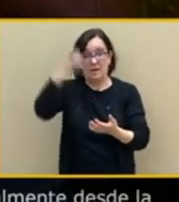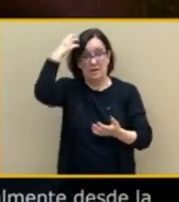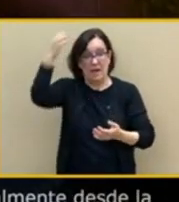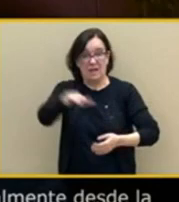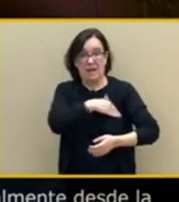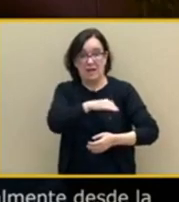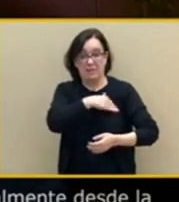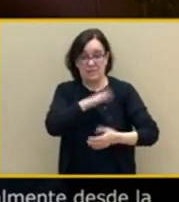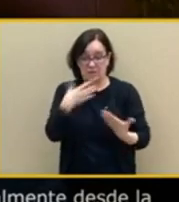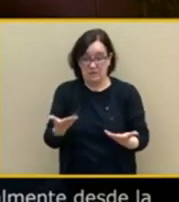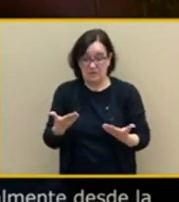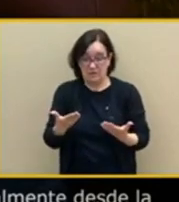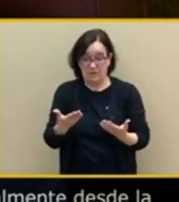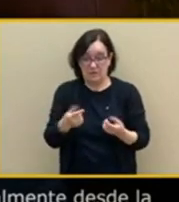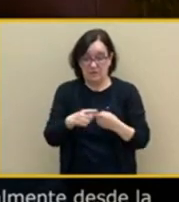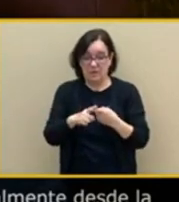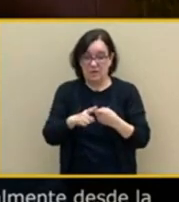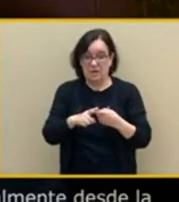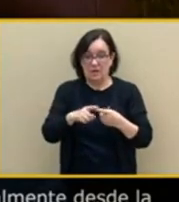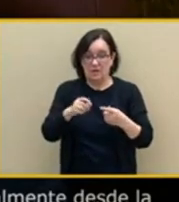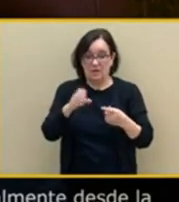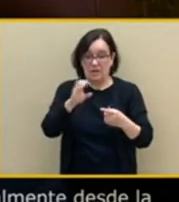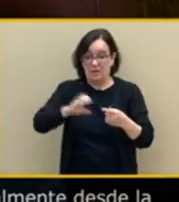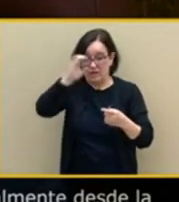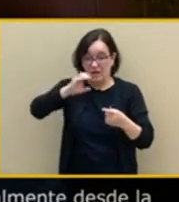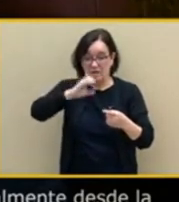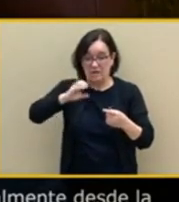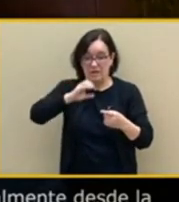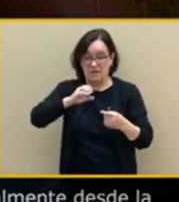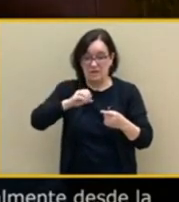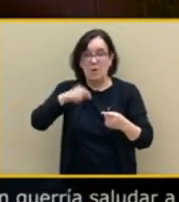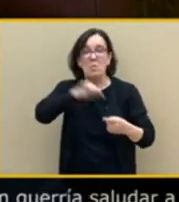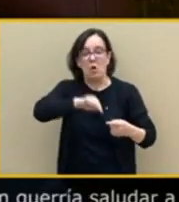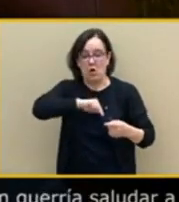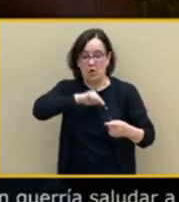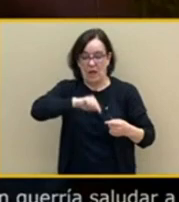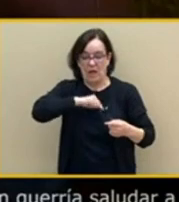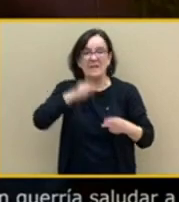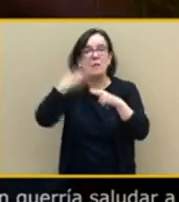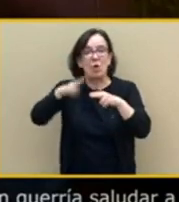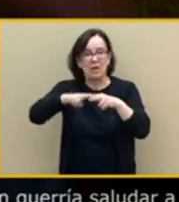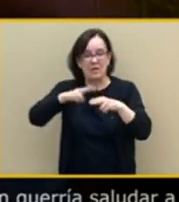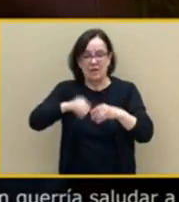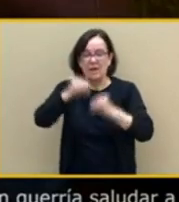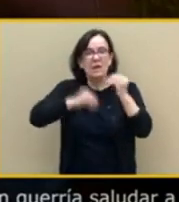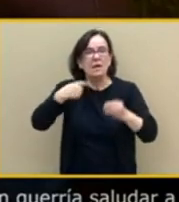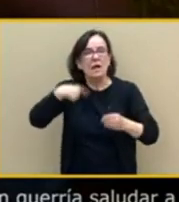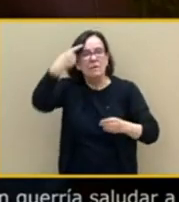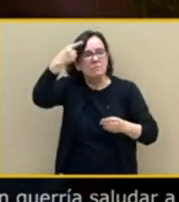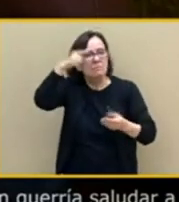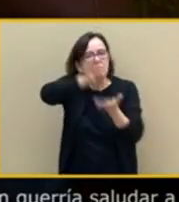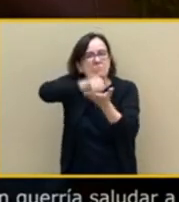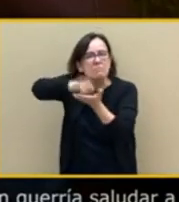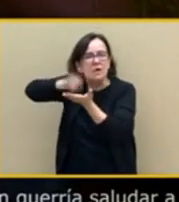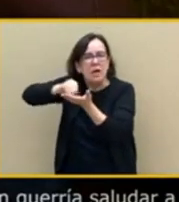convencido y profunda bueno este hombre este hombre también ha tenido carpoidía y político un poco así como muy general pero yo creo que nunca ha